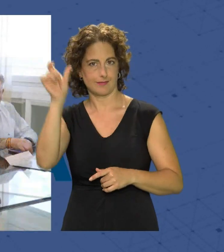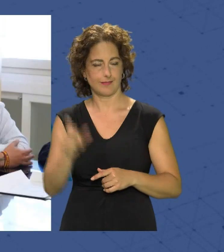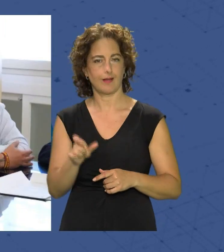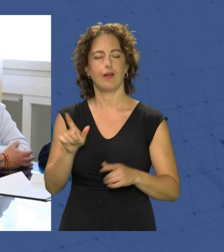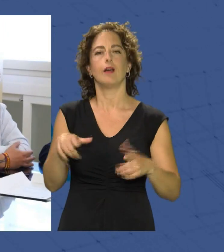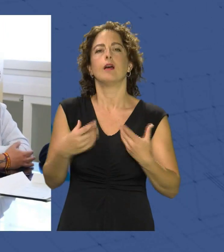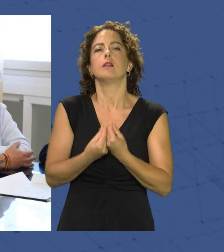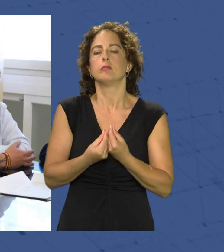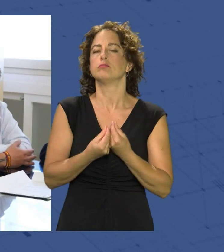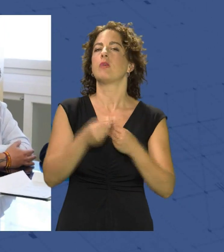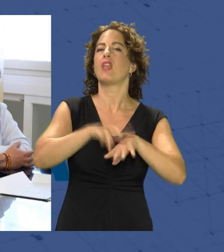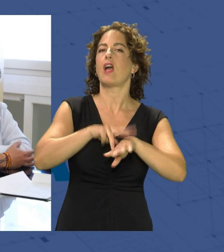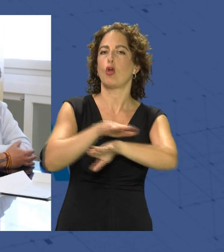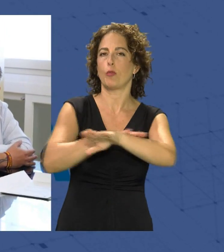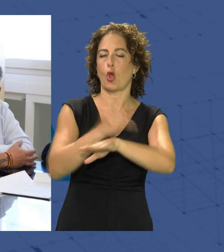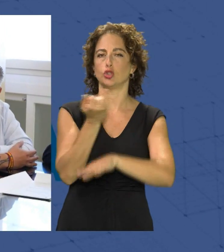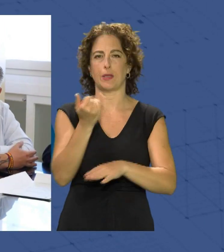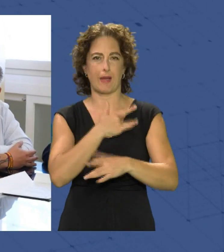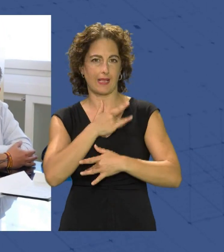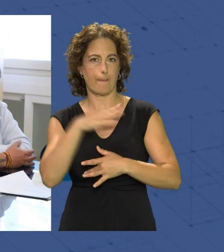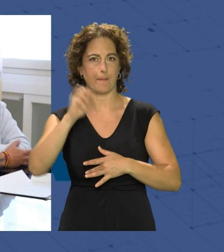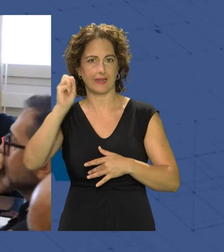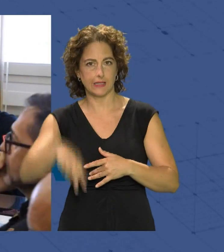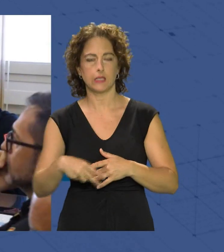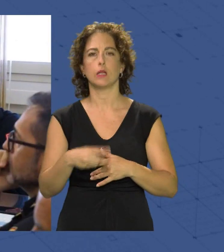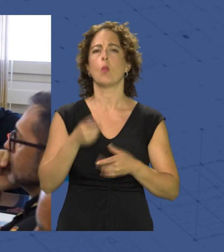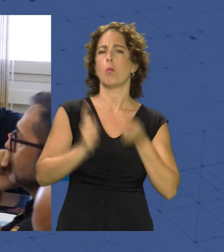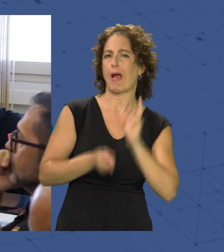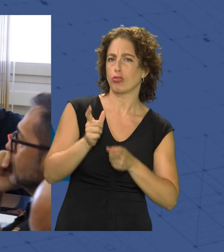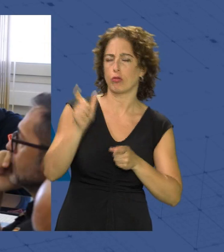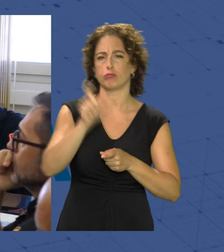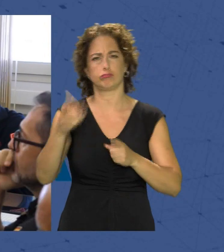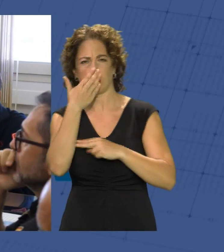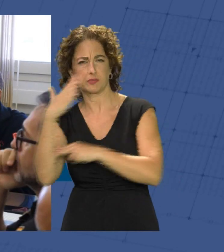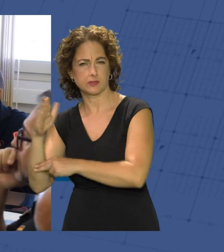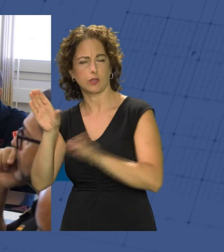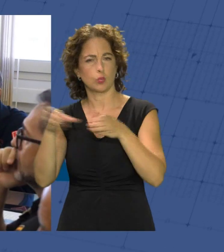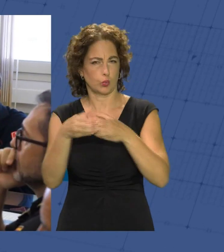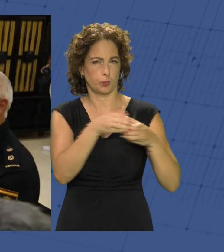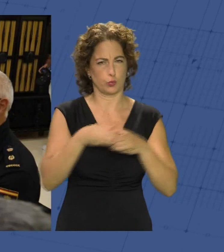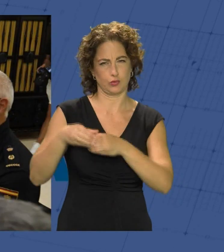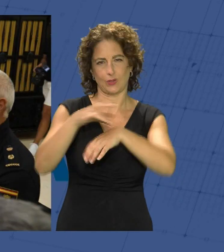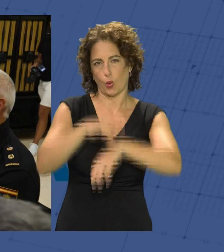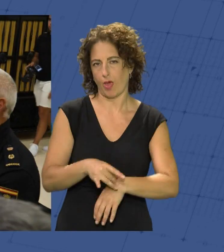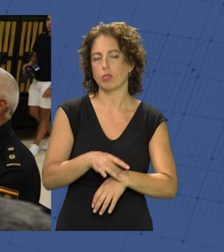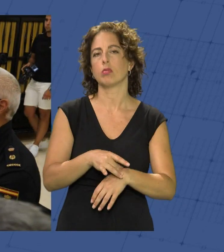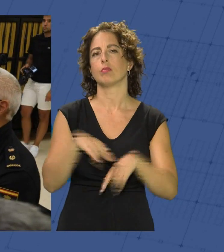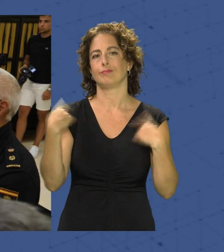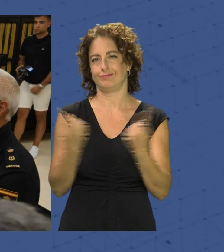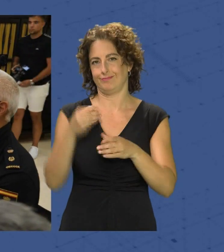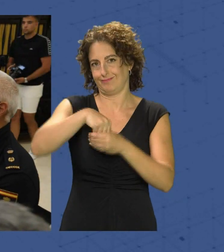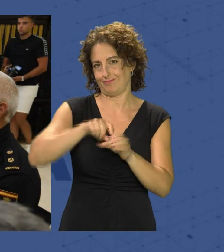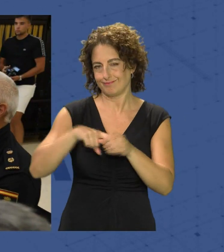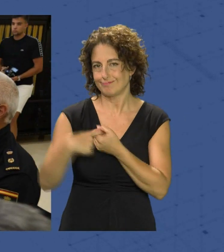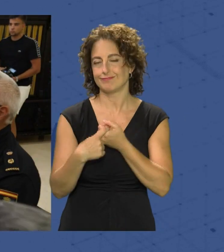delegado del gobierno en Almería José María Martín en la que además de mandos y representantes de los diferentes cuerpos y fuerzas de seguridad del estado que forman parte del operativo